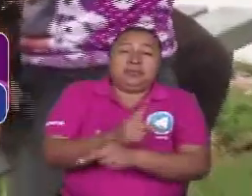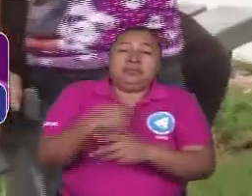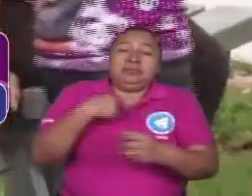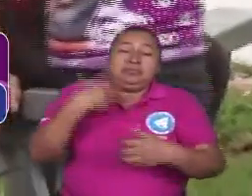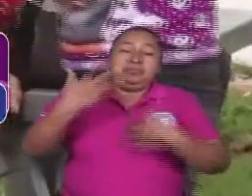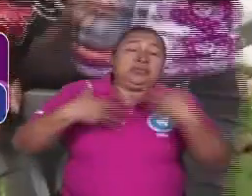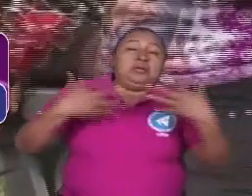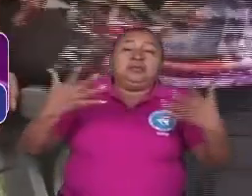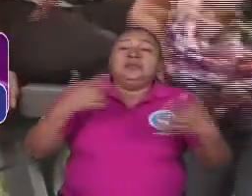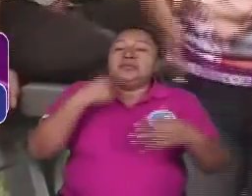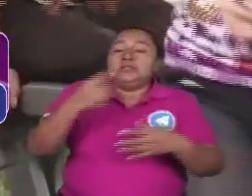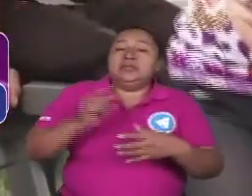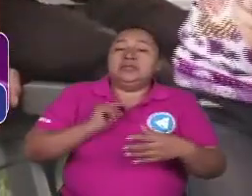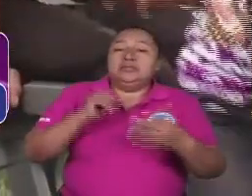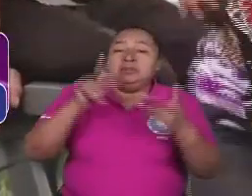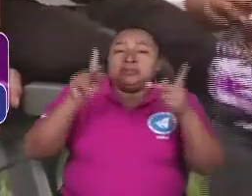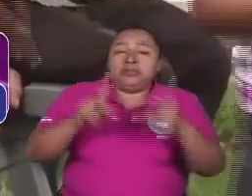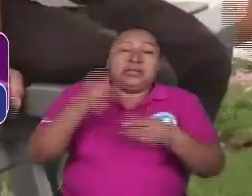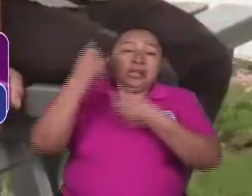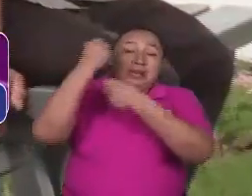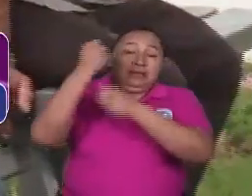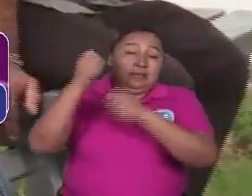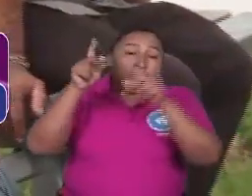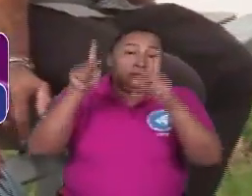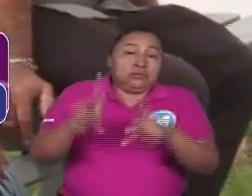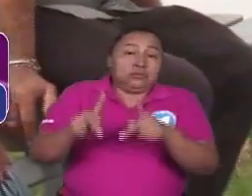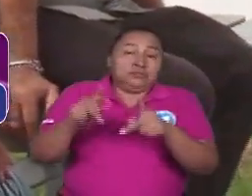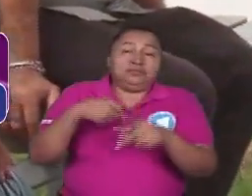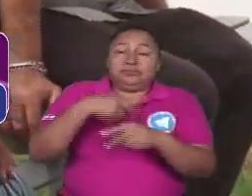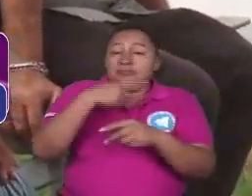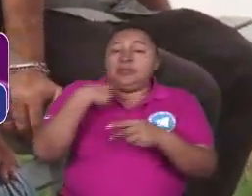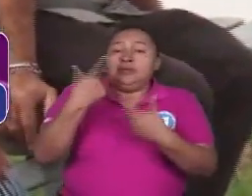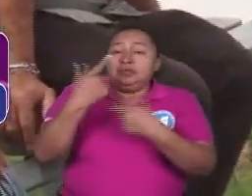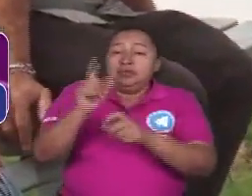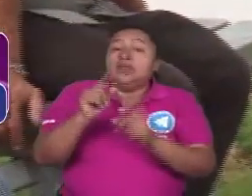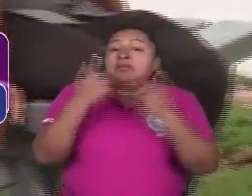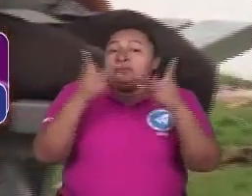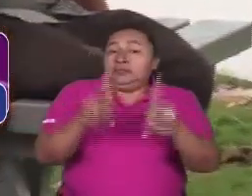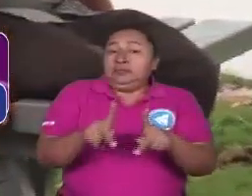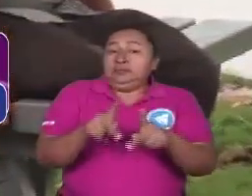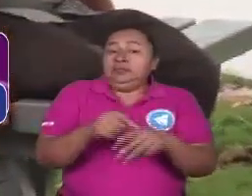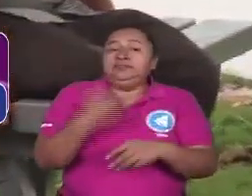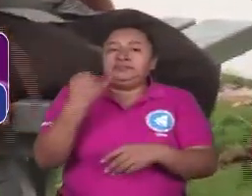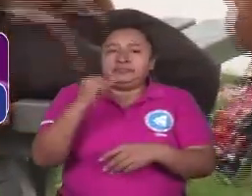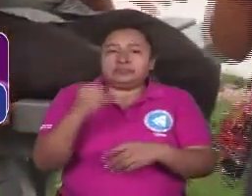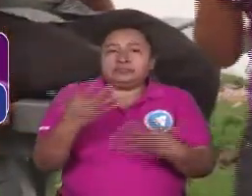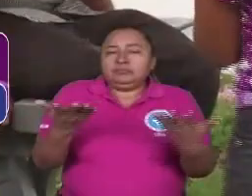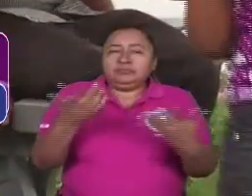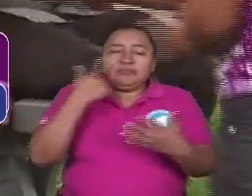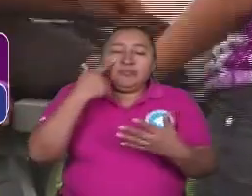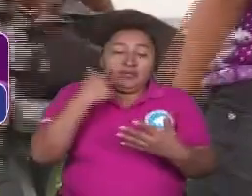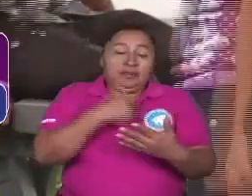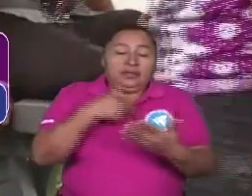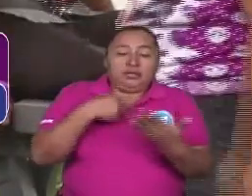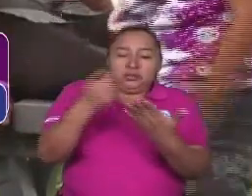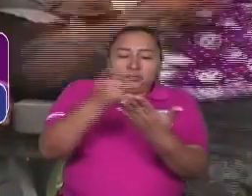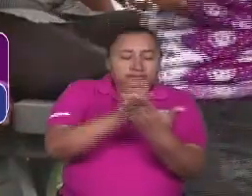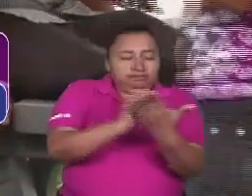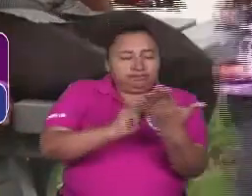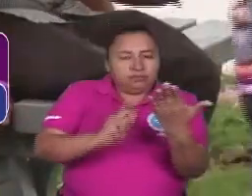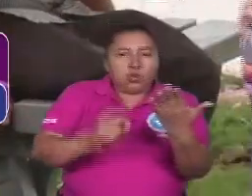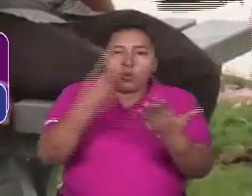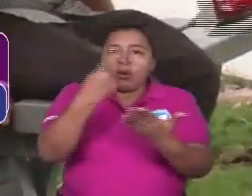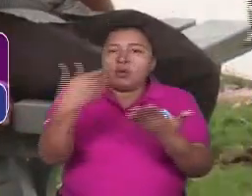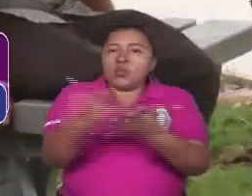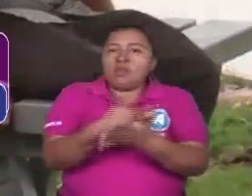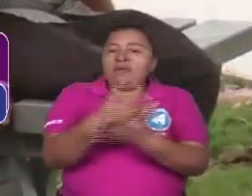planteándose como grandes padres de la libertad. Entonces, haber diseñado un nuevo modelo,